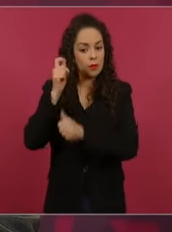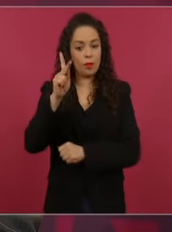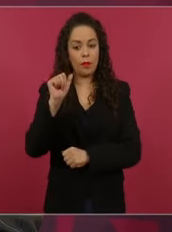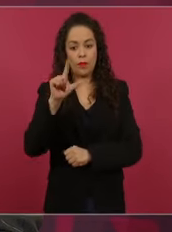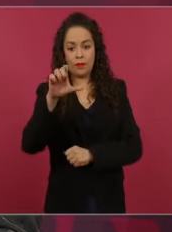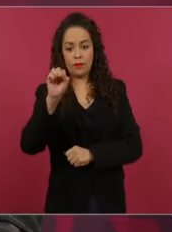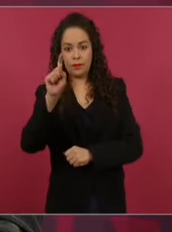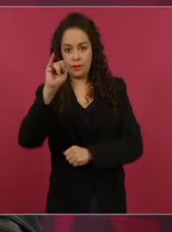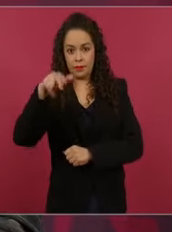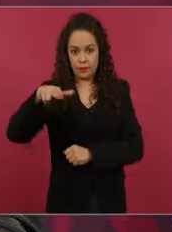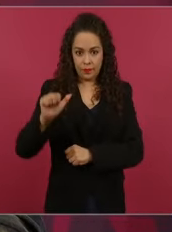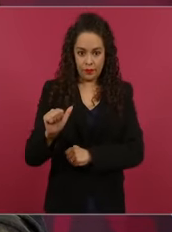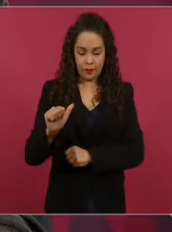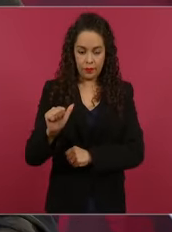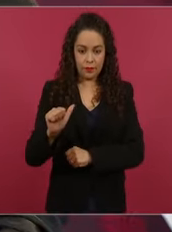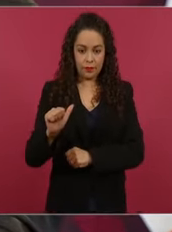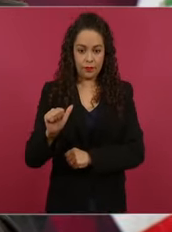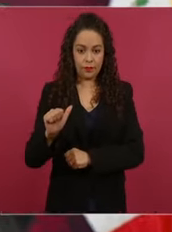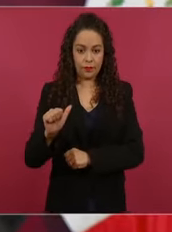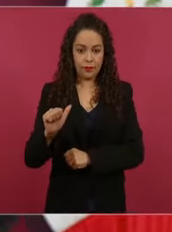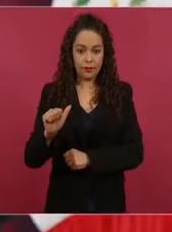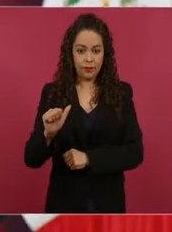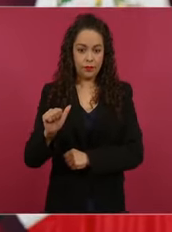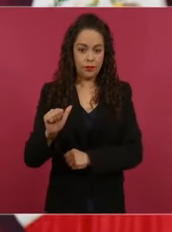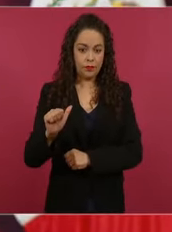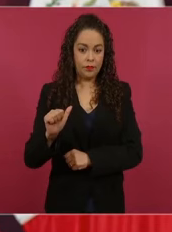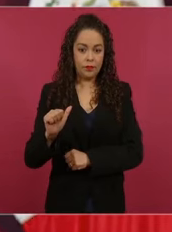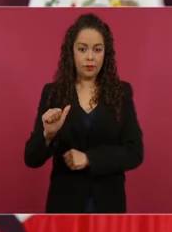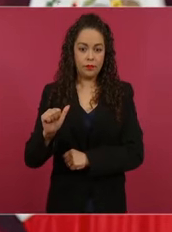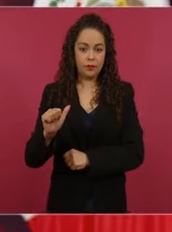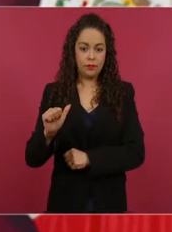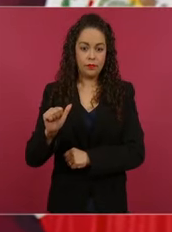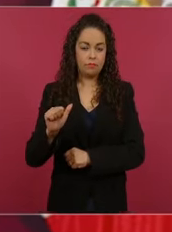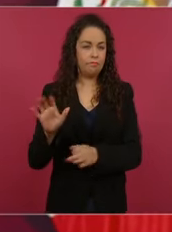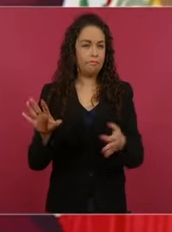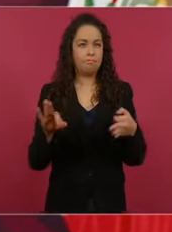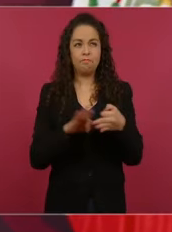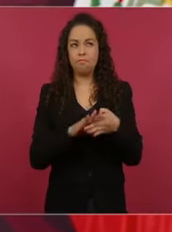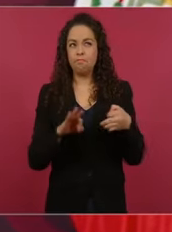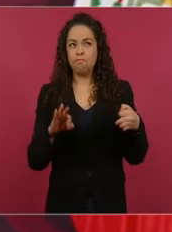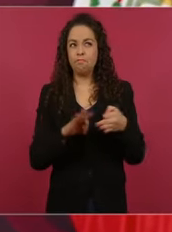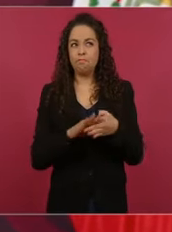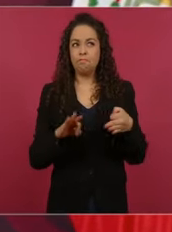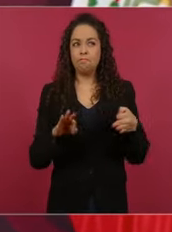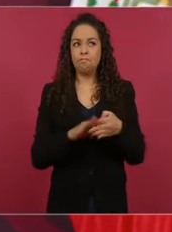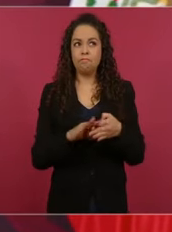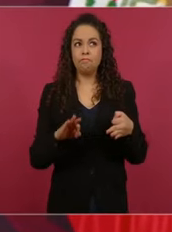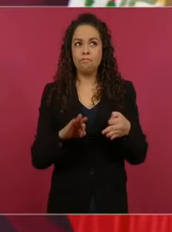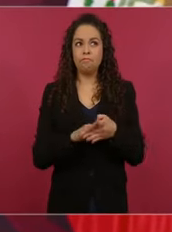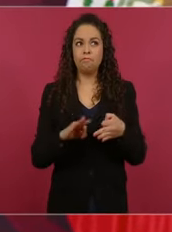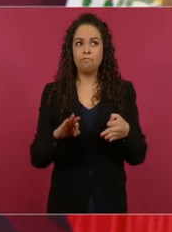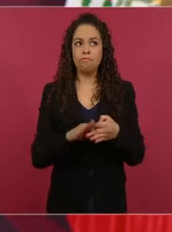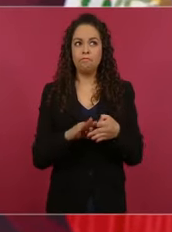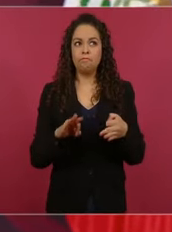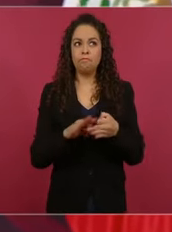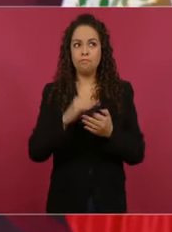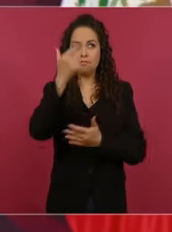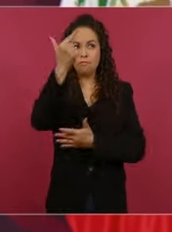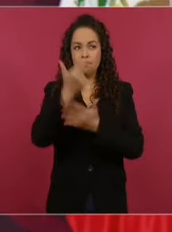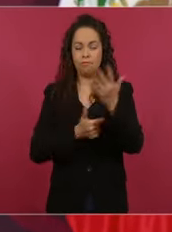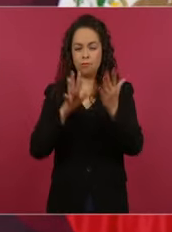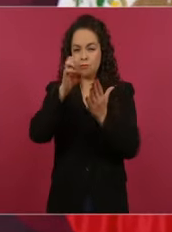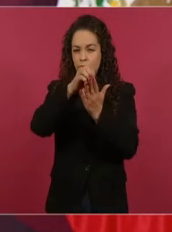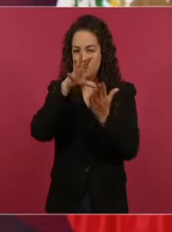Hay apuntados alrededor de 300 mexicanos que quieren